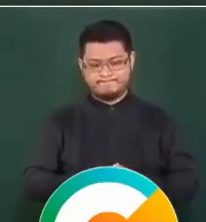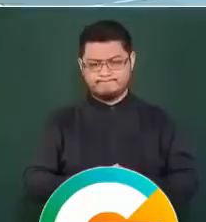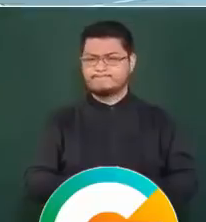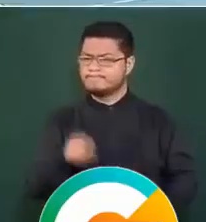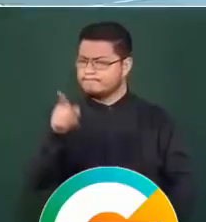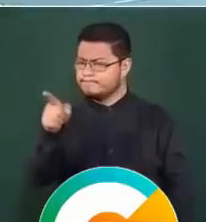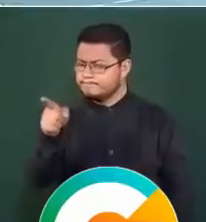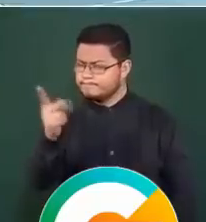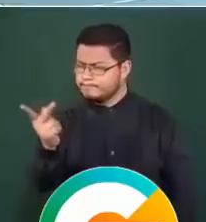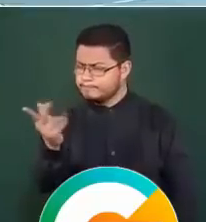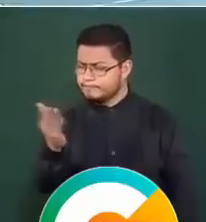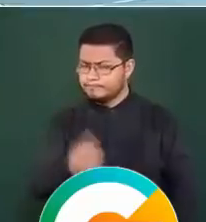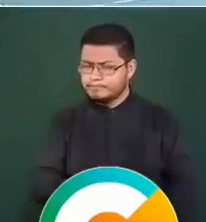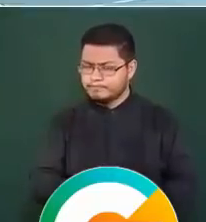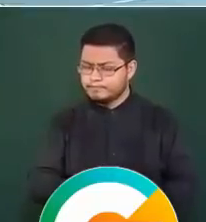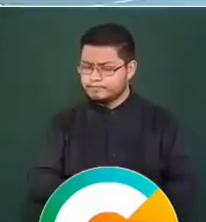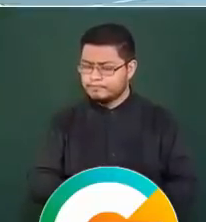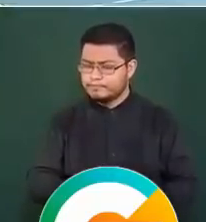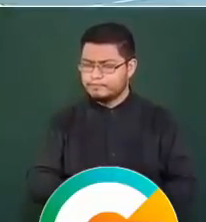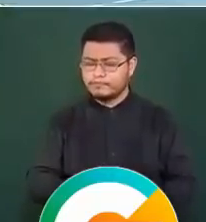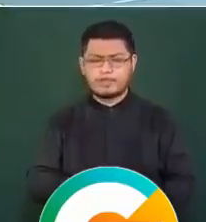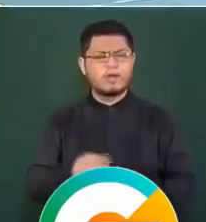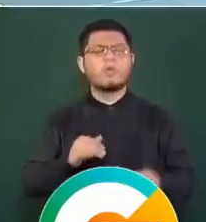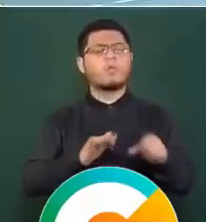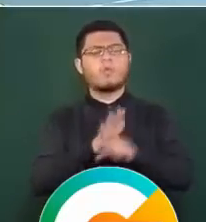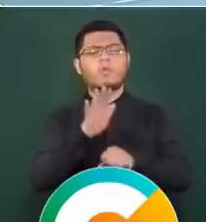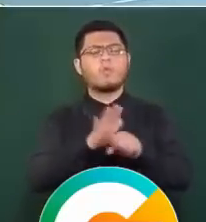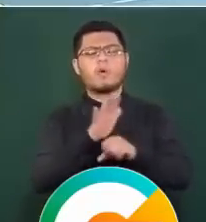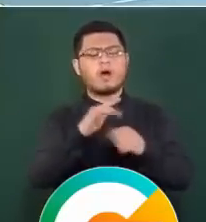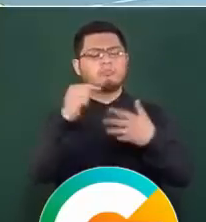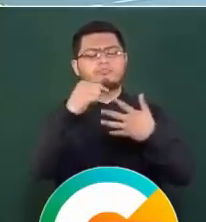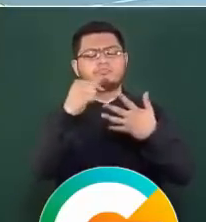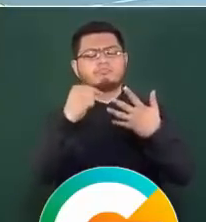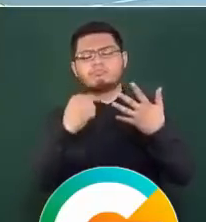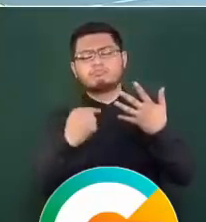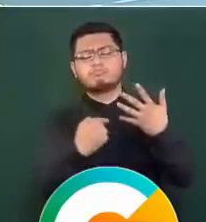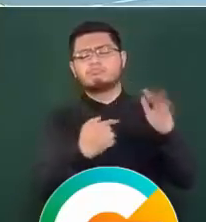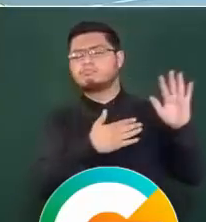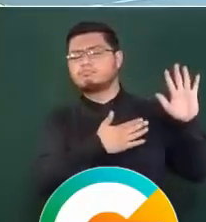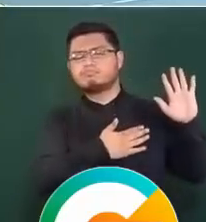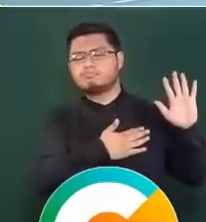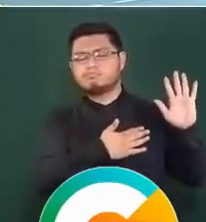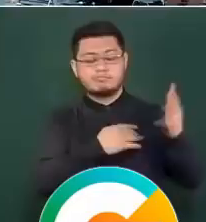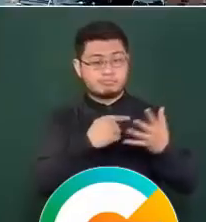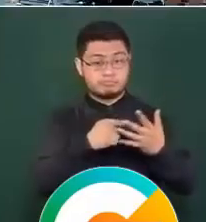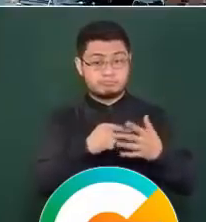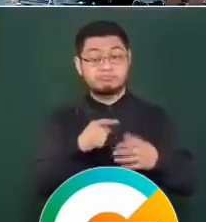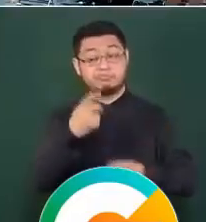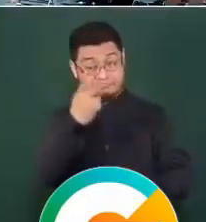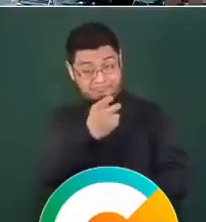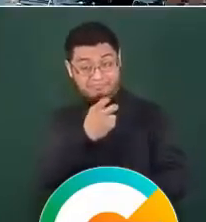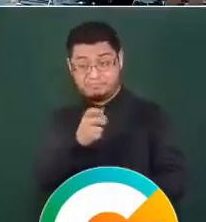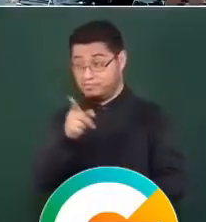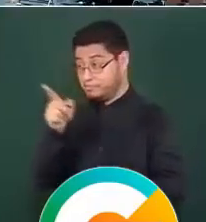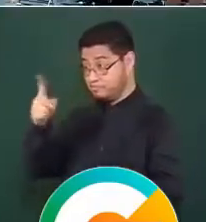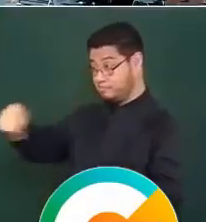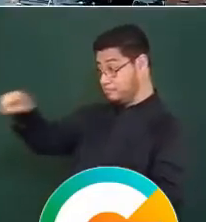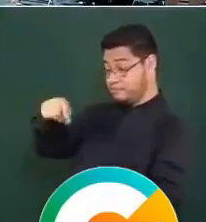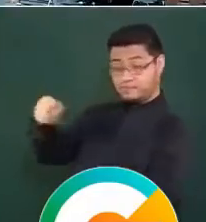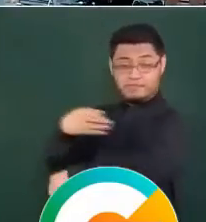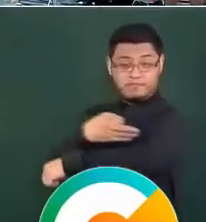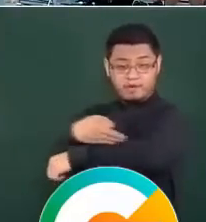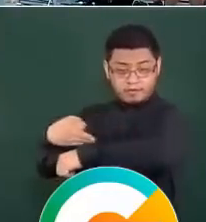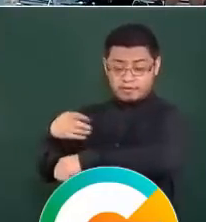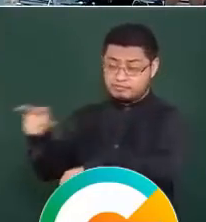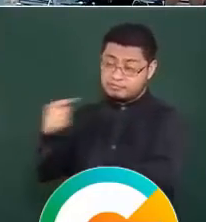¿Qué garantías se le darían justamente porque precisamente los familiares de este señor dicen que la